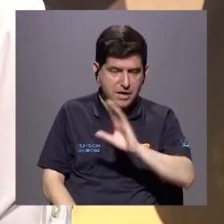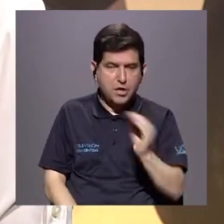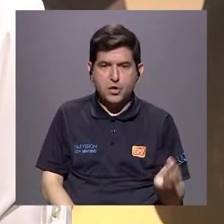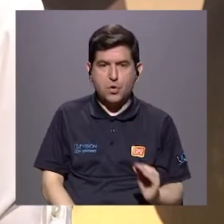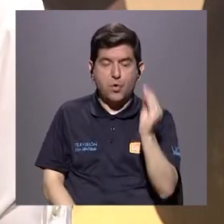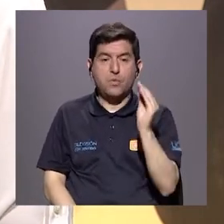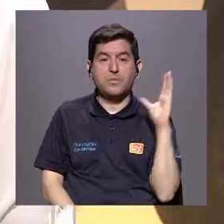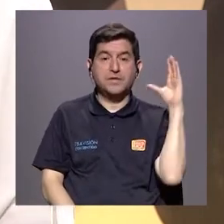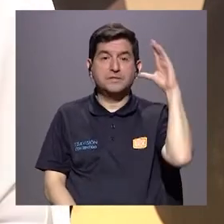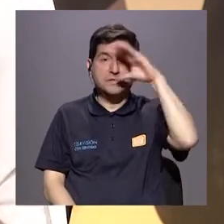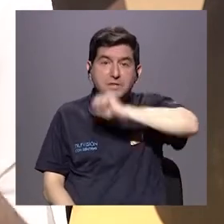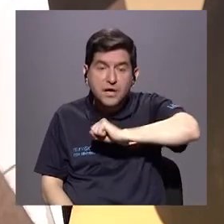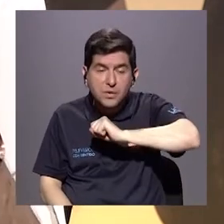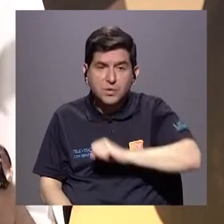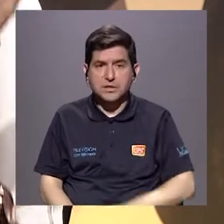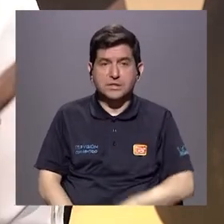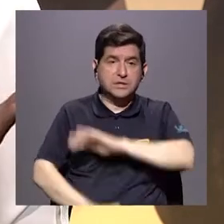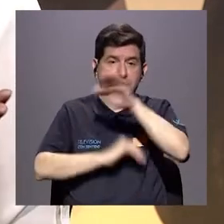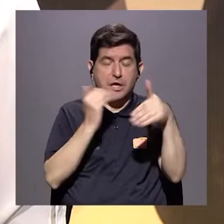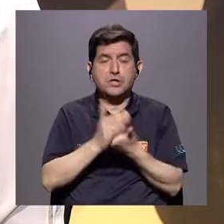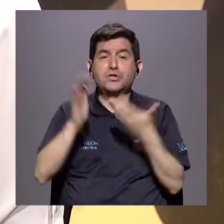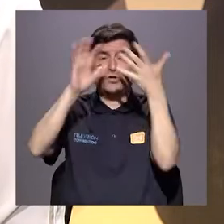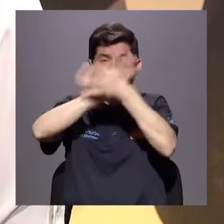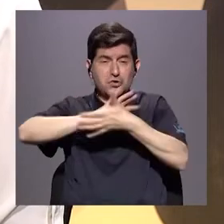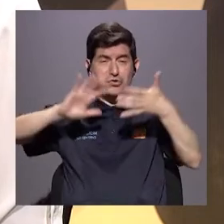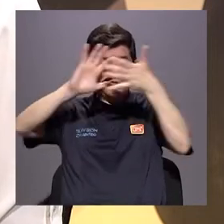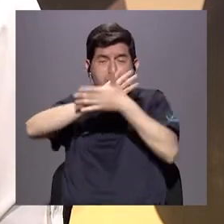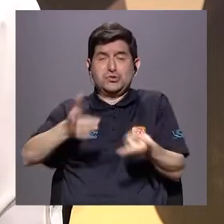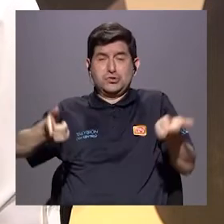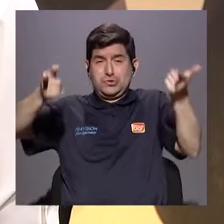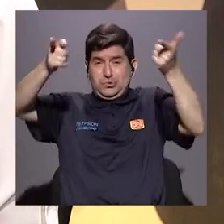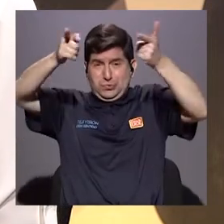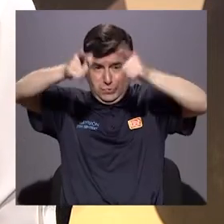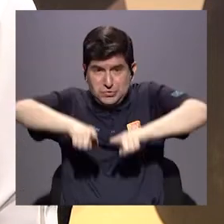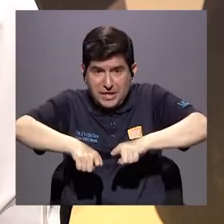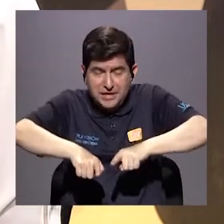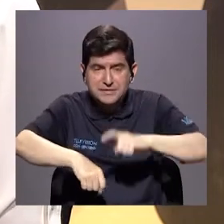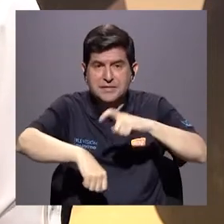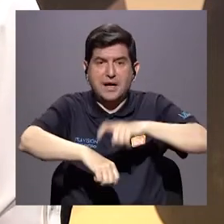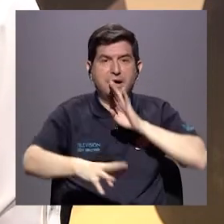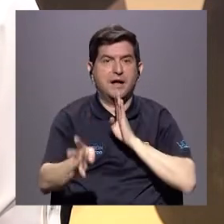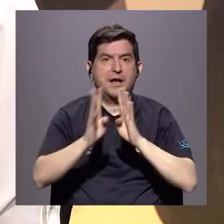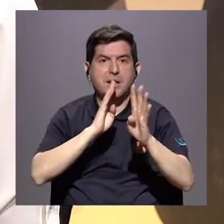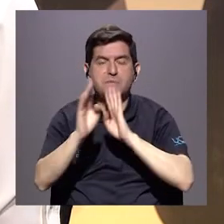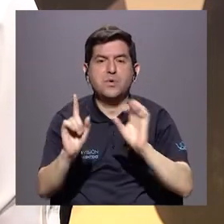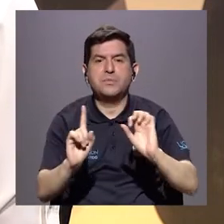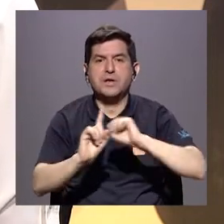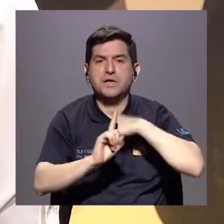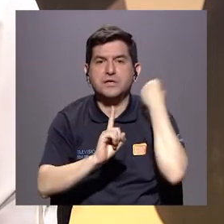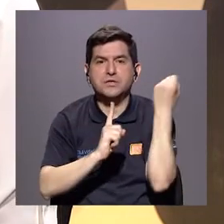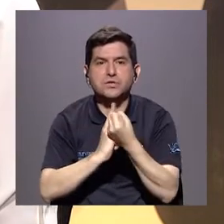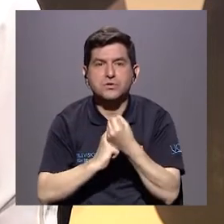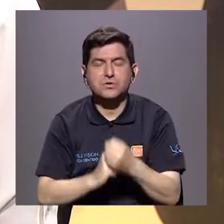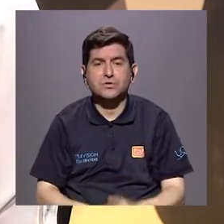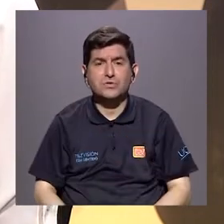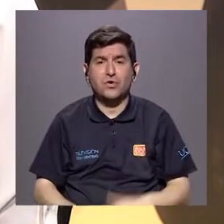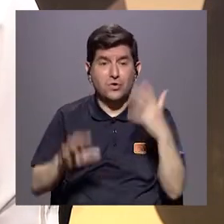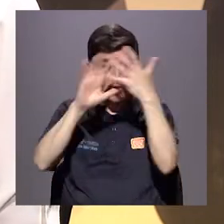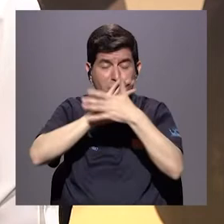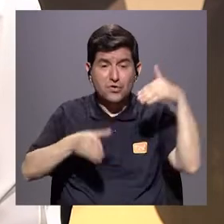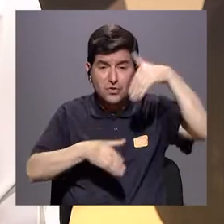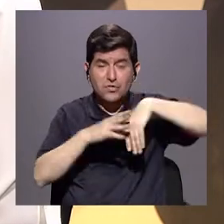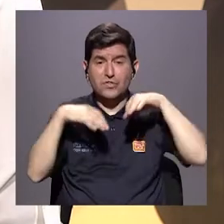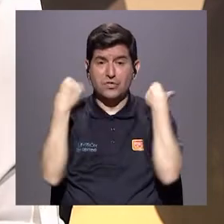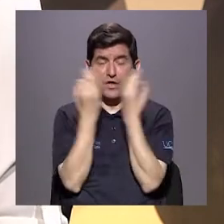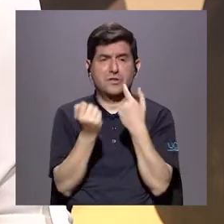adolescente ve todo el caos que se arma cuando él habla de esto, el caos en su familia,